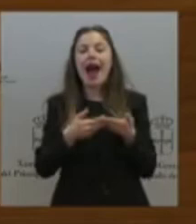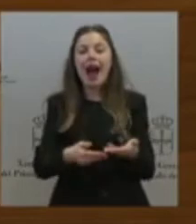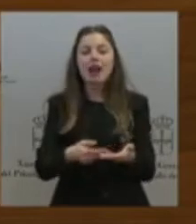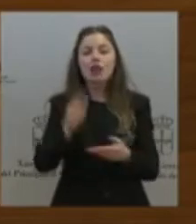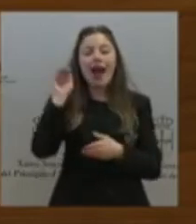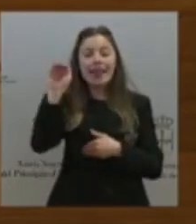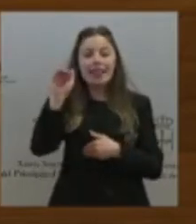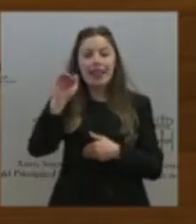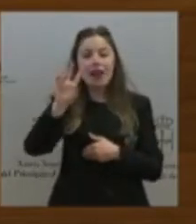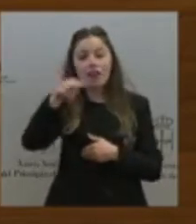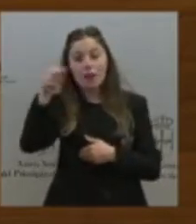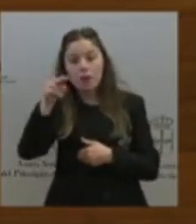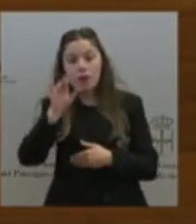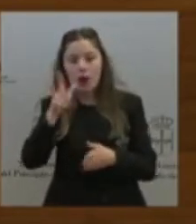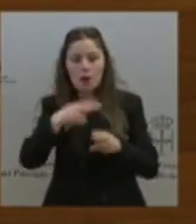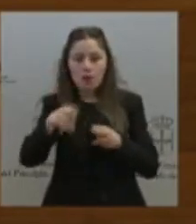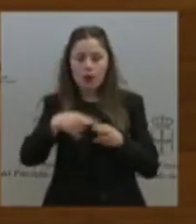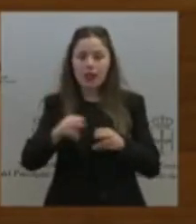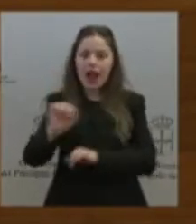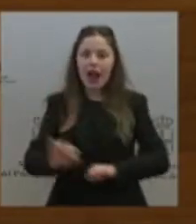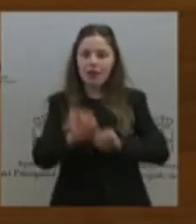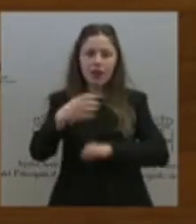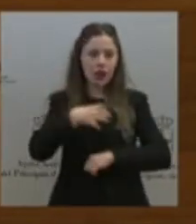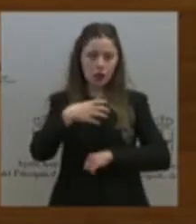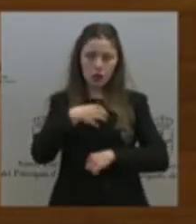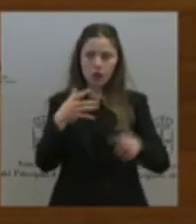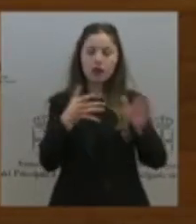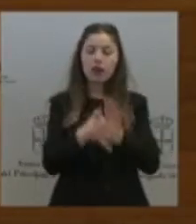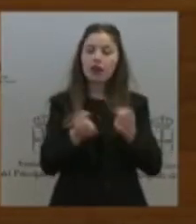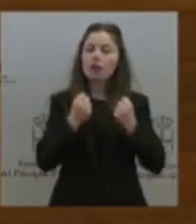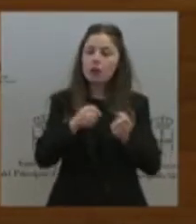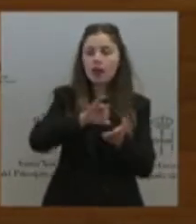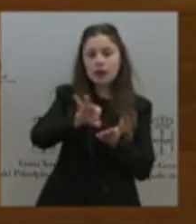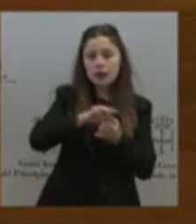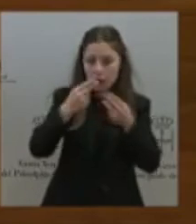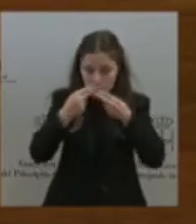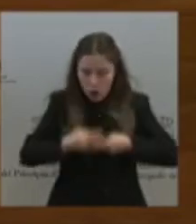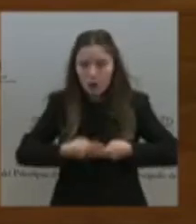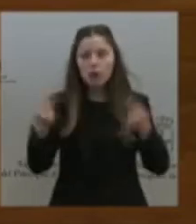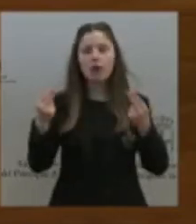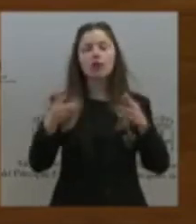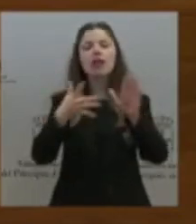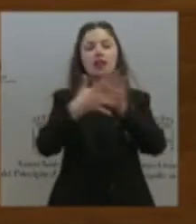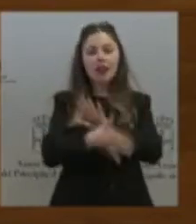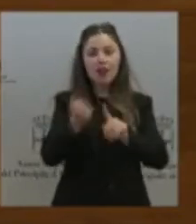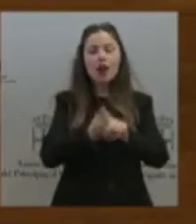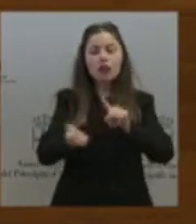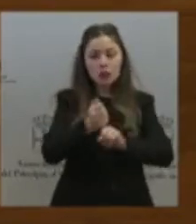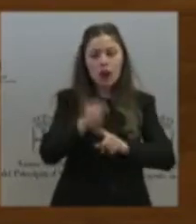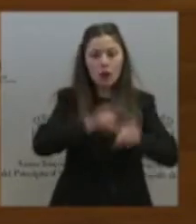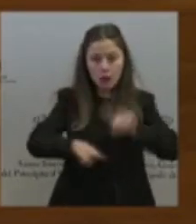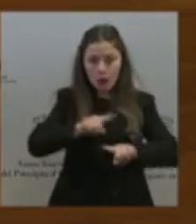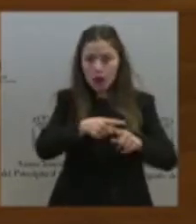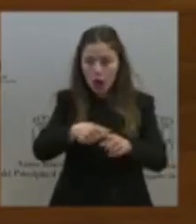a defender. Estamos por el fortalecimiento de los servicios públicos, estamos por resolver estos problemas, compartimos con ustedes, insisto, el problema